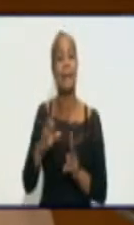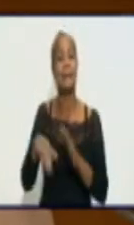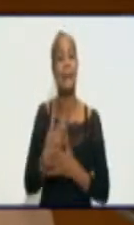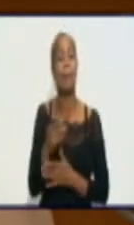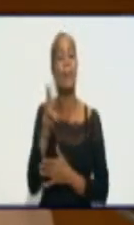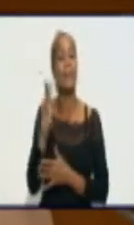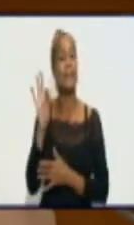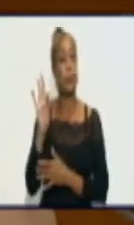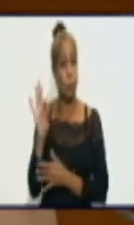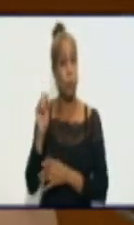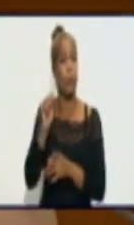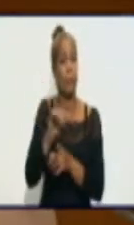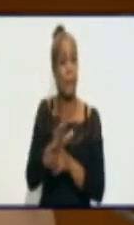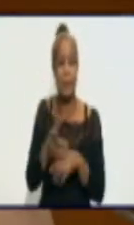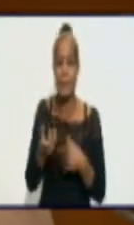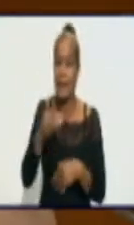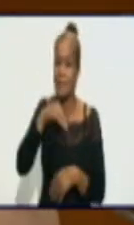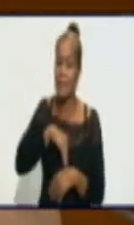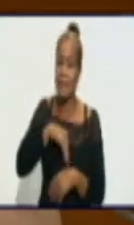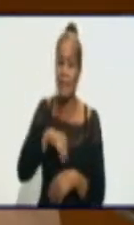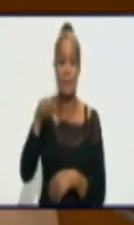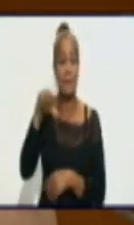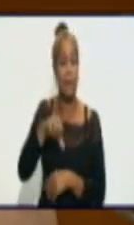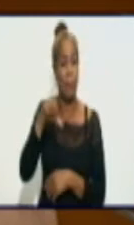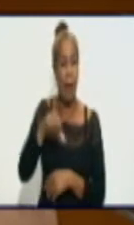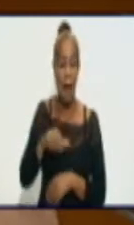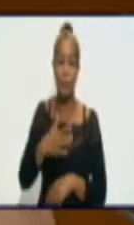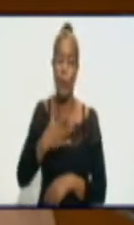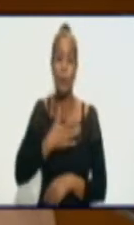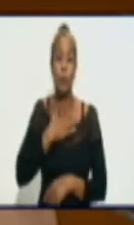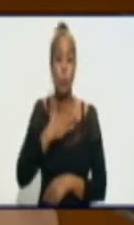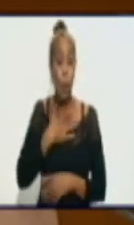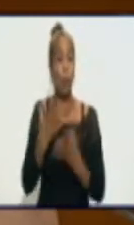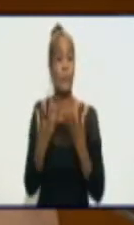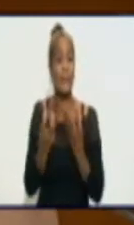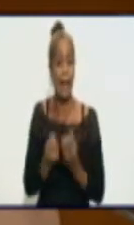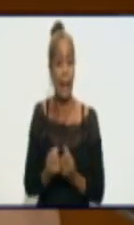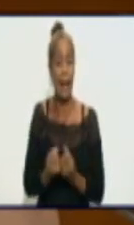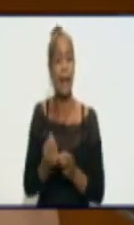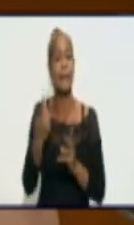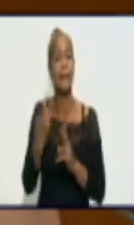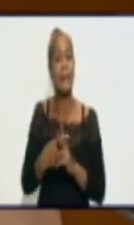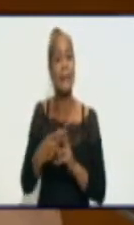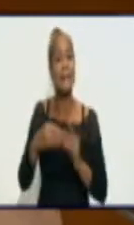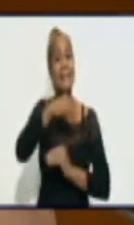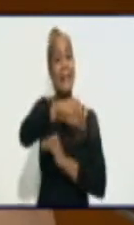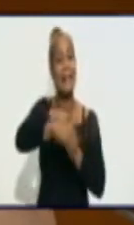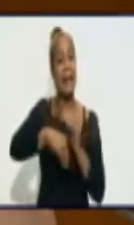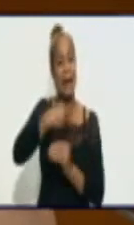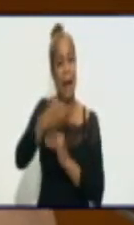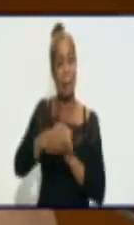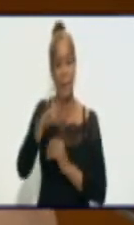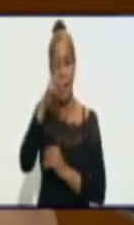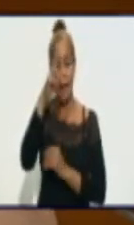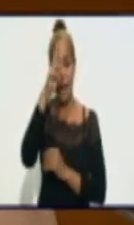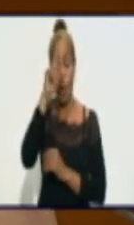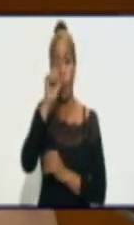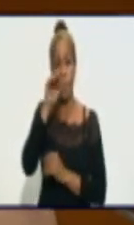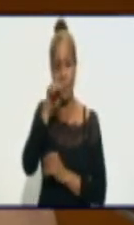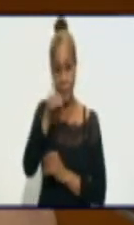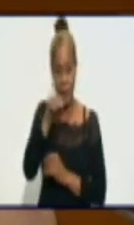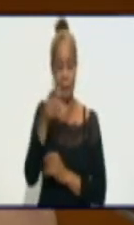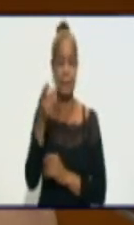comienza con sintomatología respiratoria dada por tos seca y es trasladada hacia el hospital Celia Sánchez Manduley, hacia